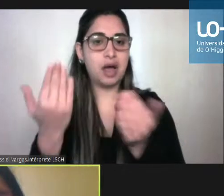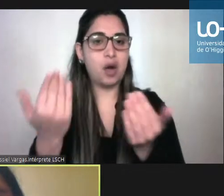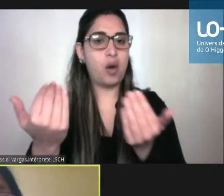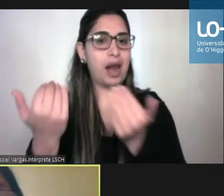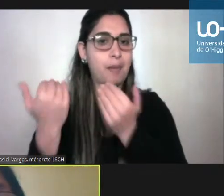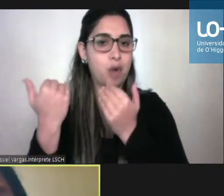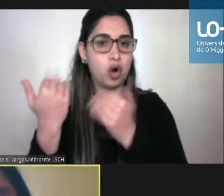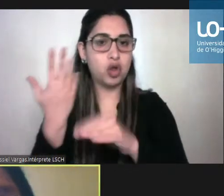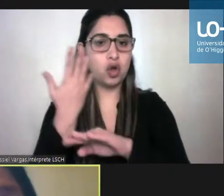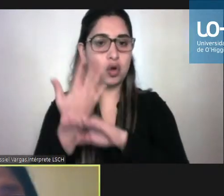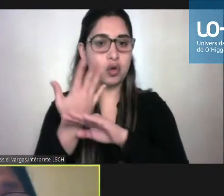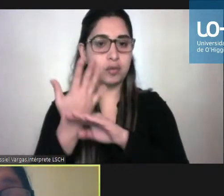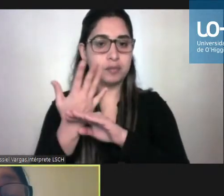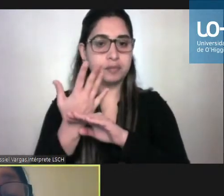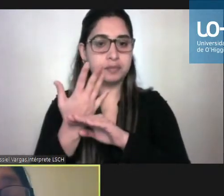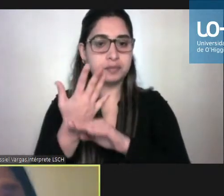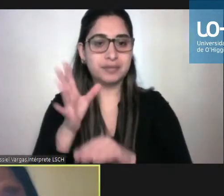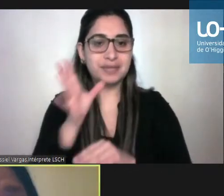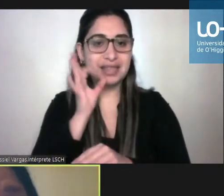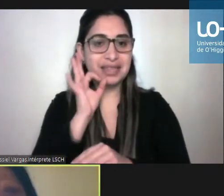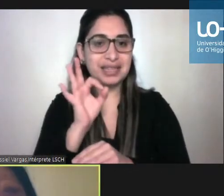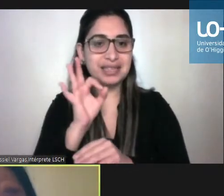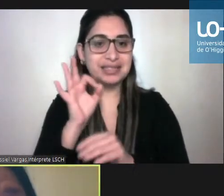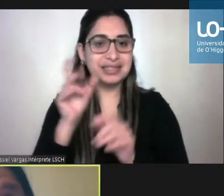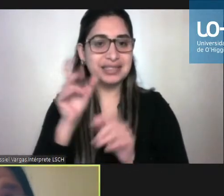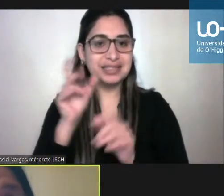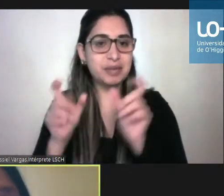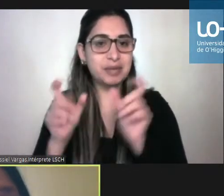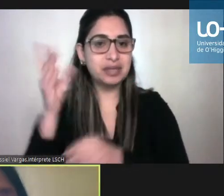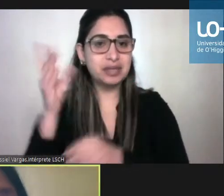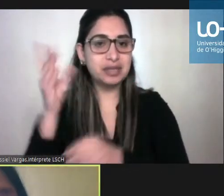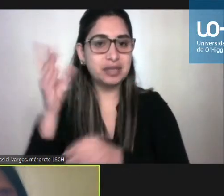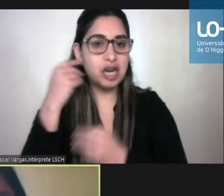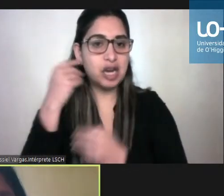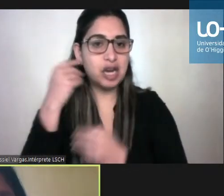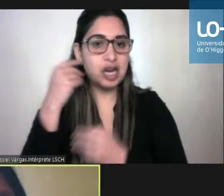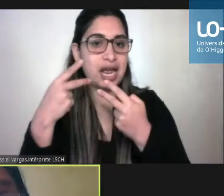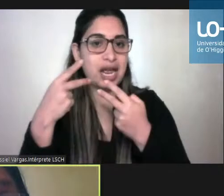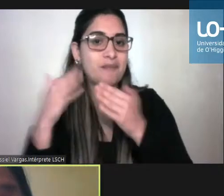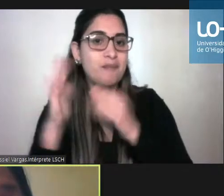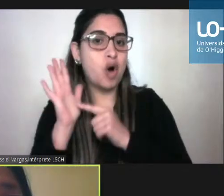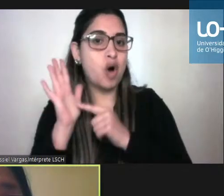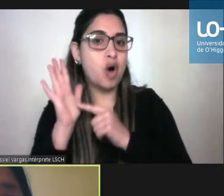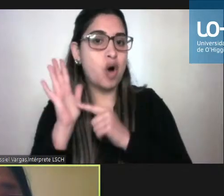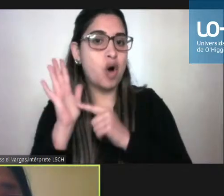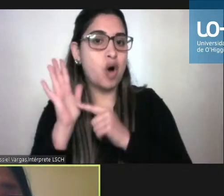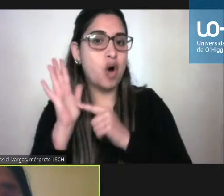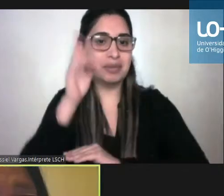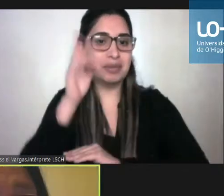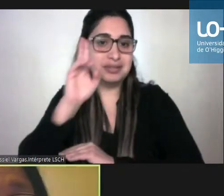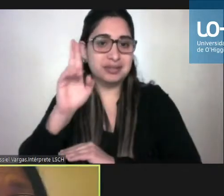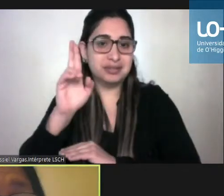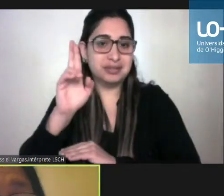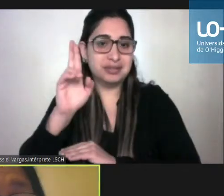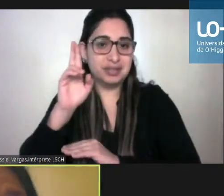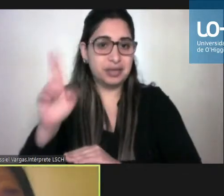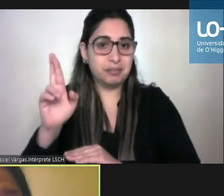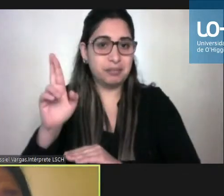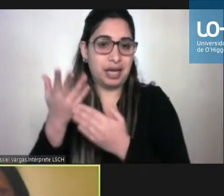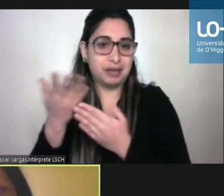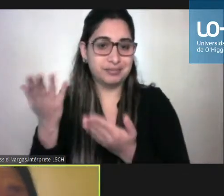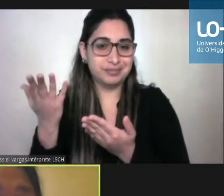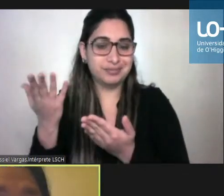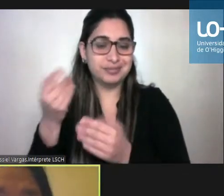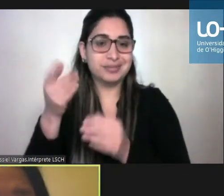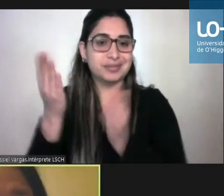con discapacidad no quiere visibilizar su discapacidad también se respeta en concordancia de la convención hay